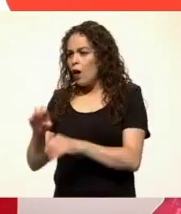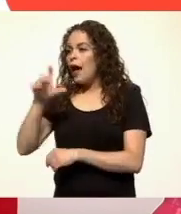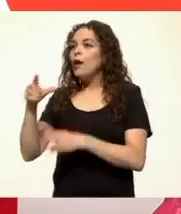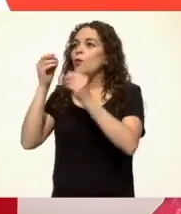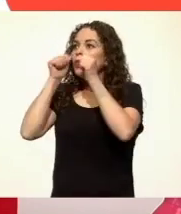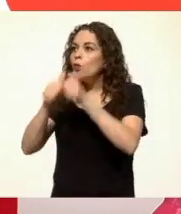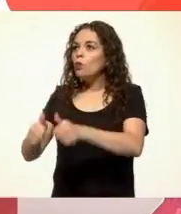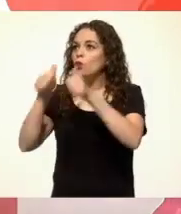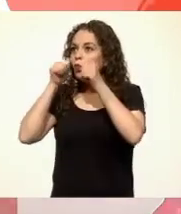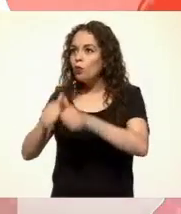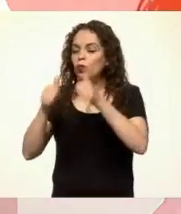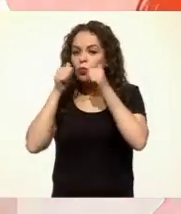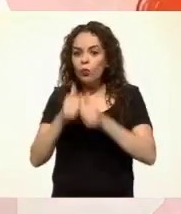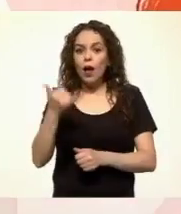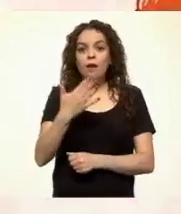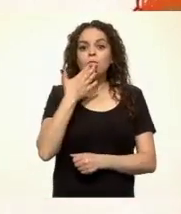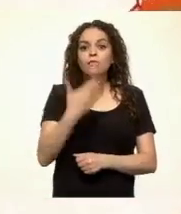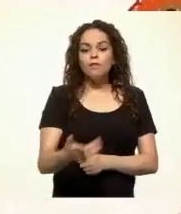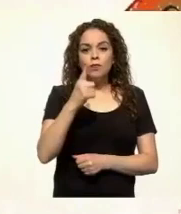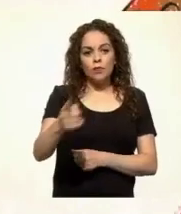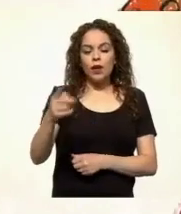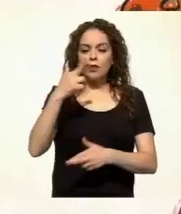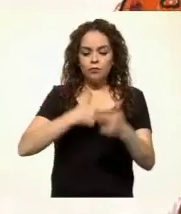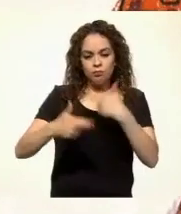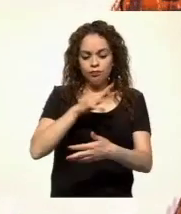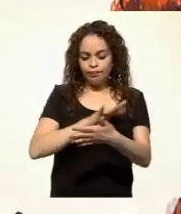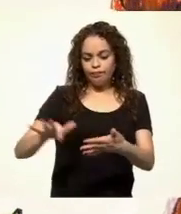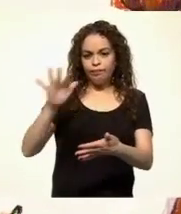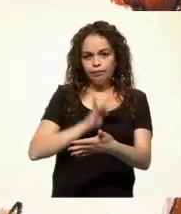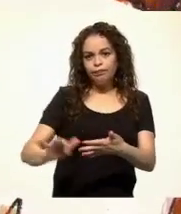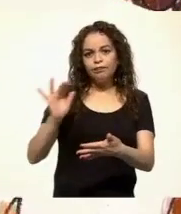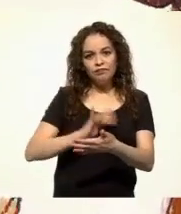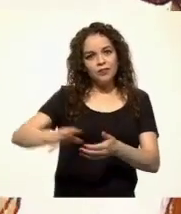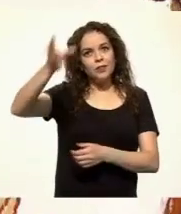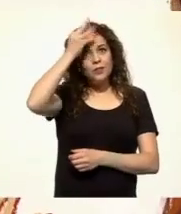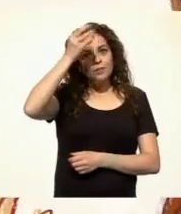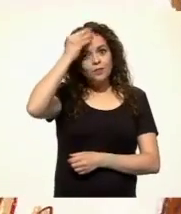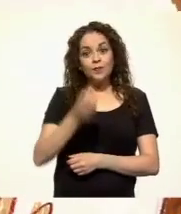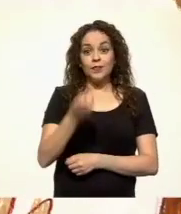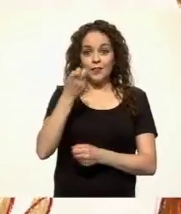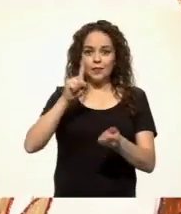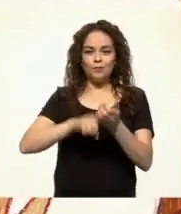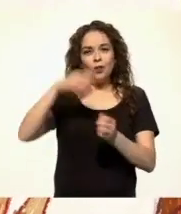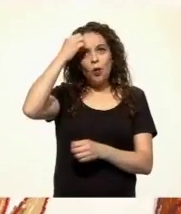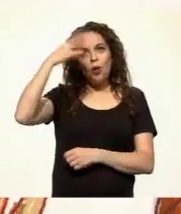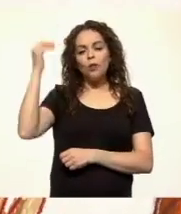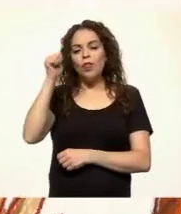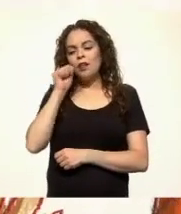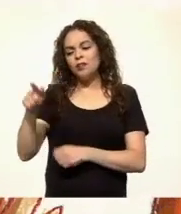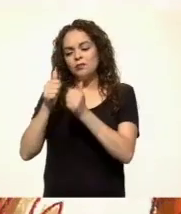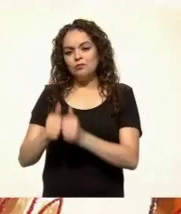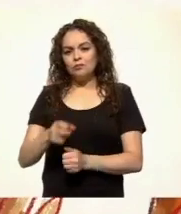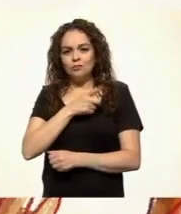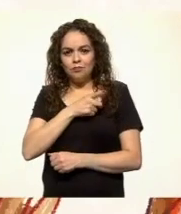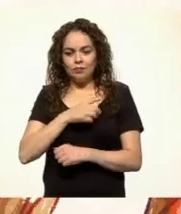repetía la lección. Así olvidaba su soledad. Muy pronto, la Xcocolche llegó a